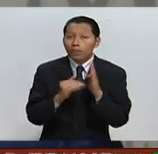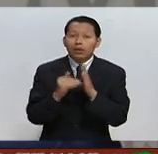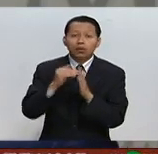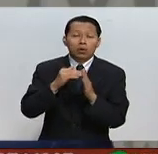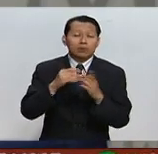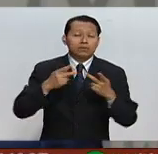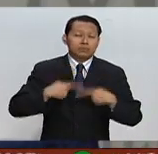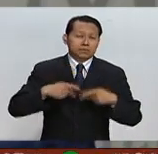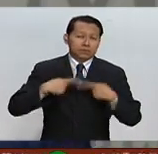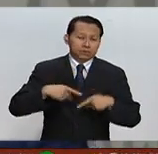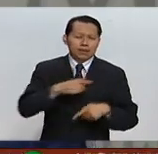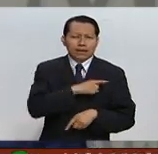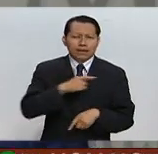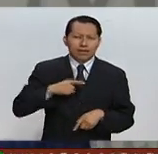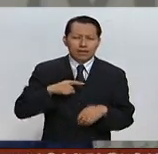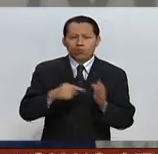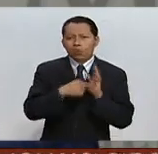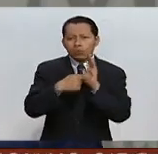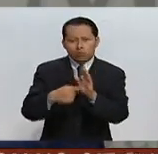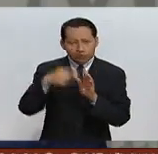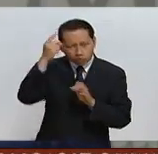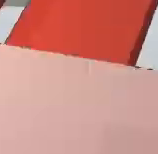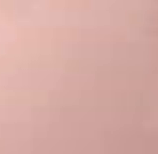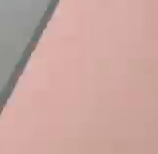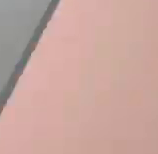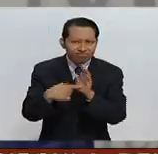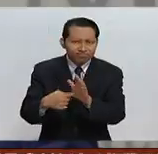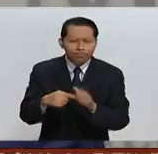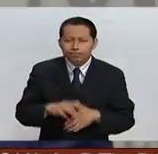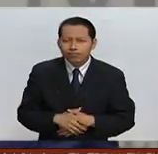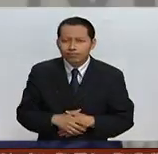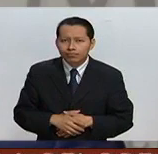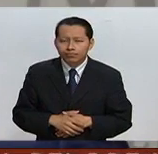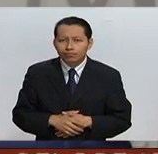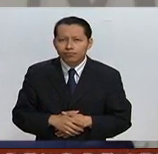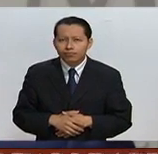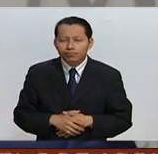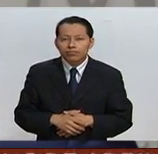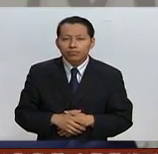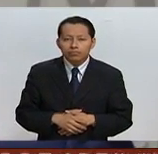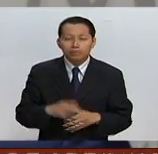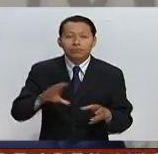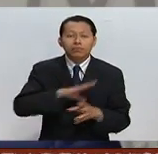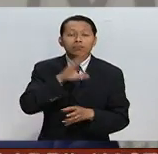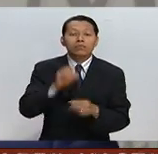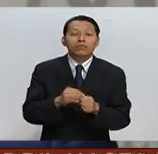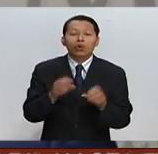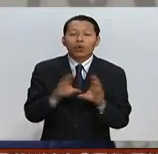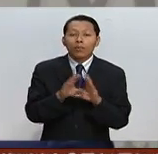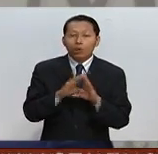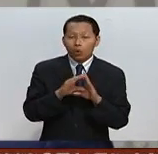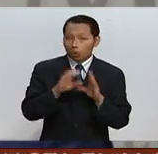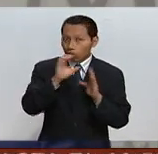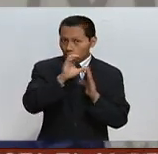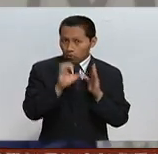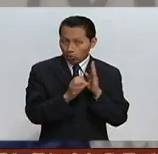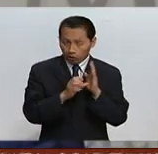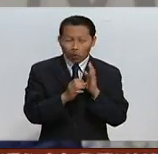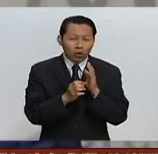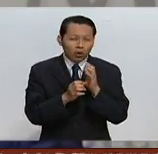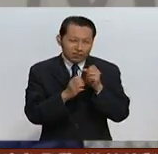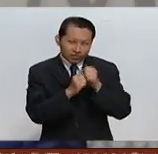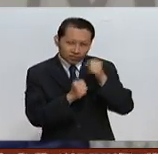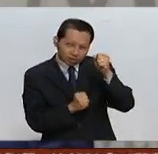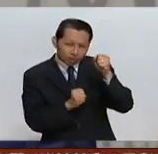particulares a presentar sus declaraciones patrimoniales. En ejercicio de la Facultad Constitucional de